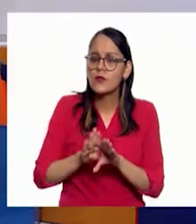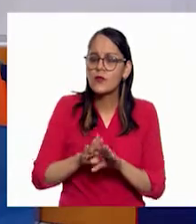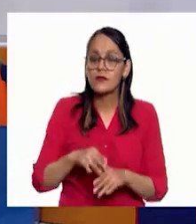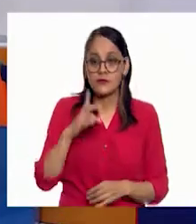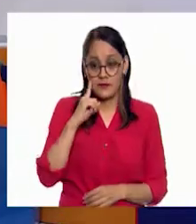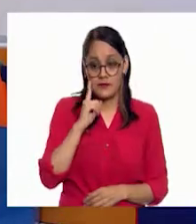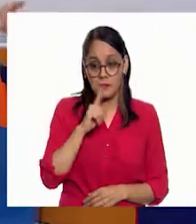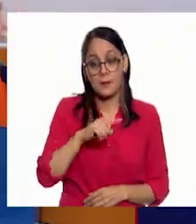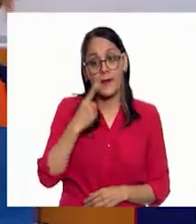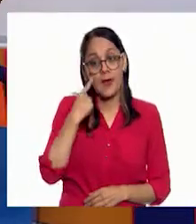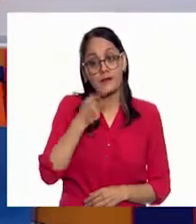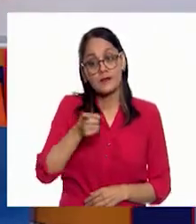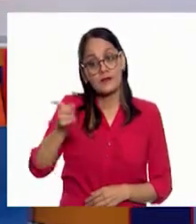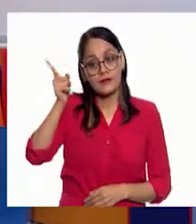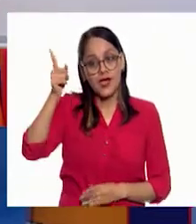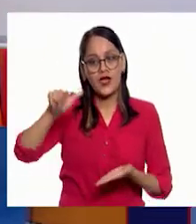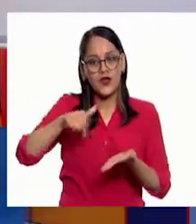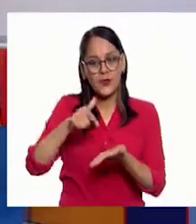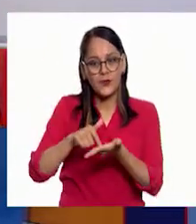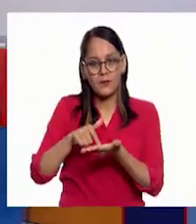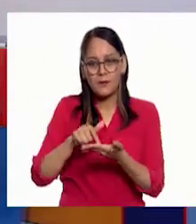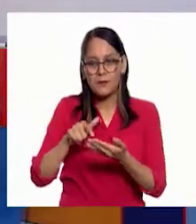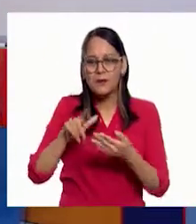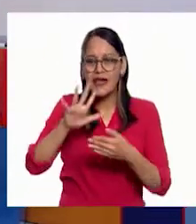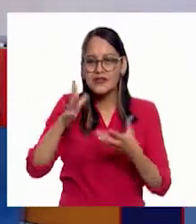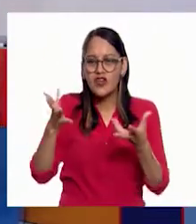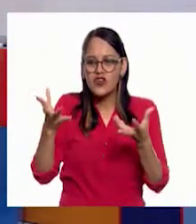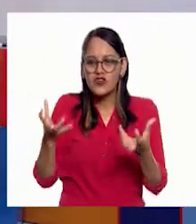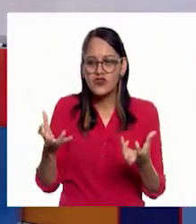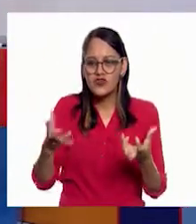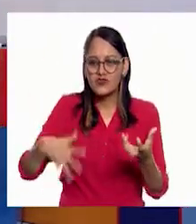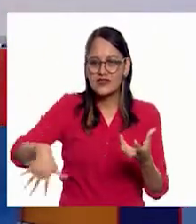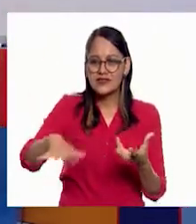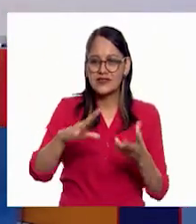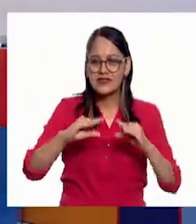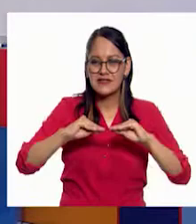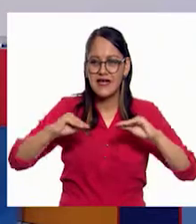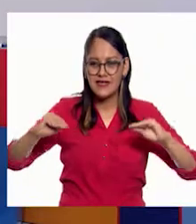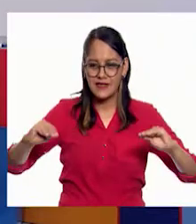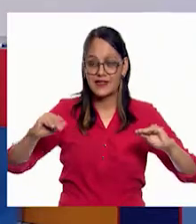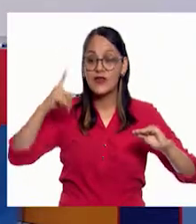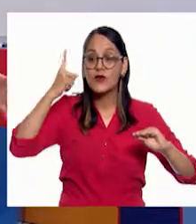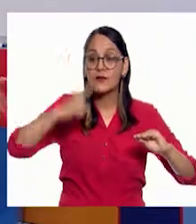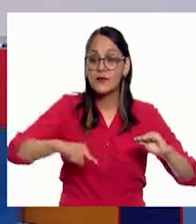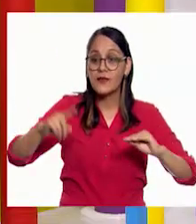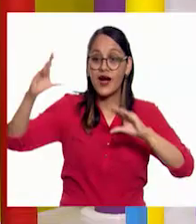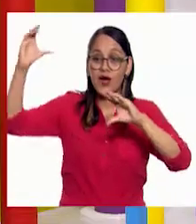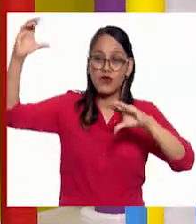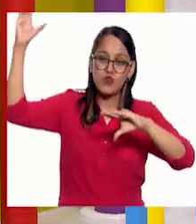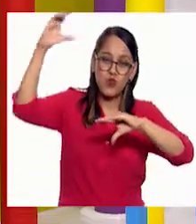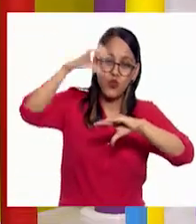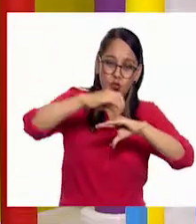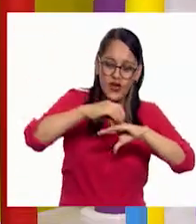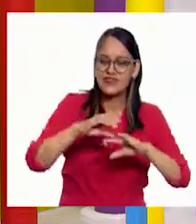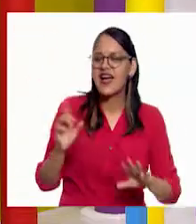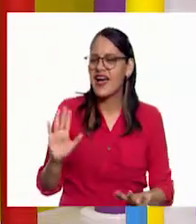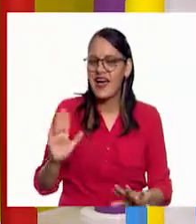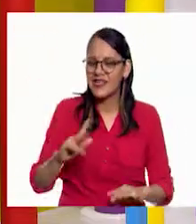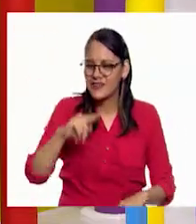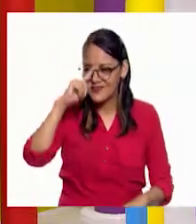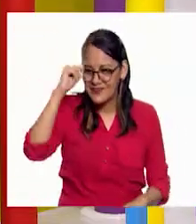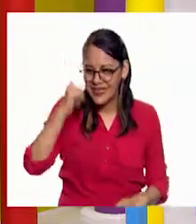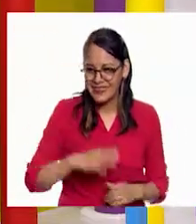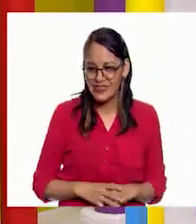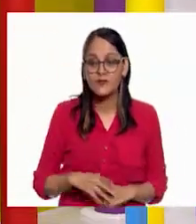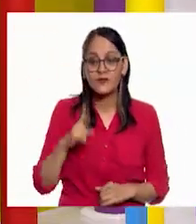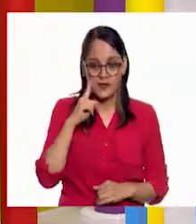que irnos a un lugar que esté más o menos desértico para dejar caer una bala de cañón ahí. No, es más fácil. Lo podemos hacer con